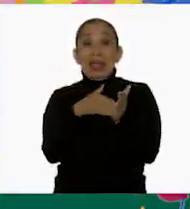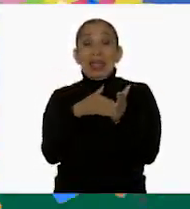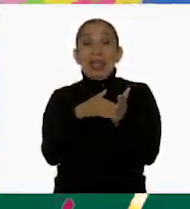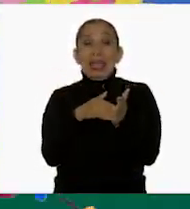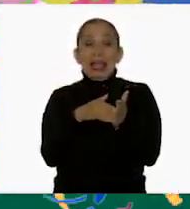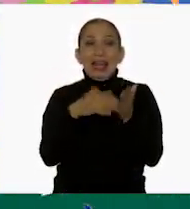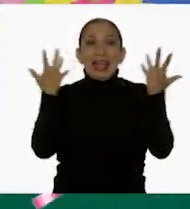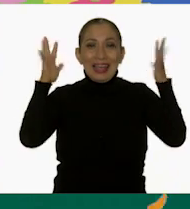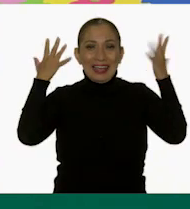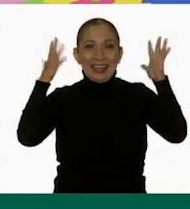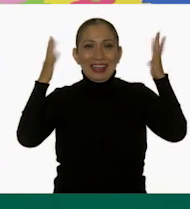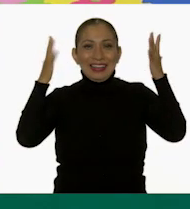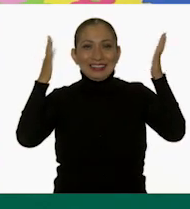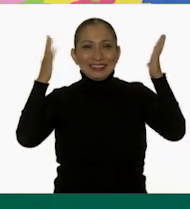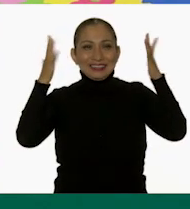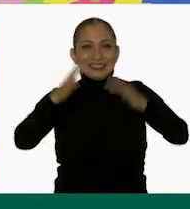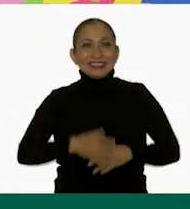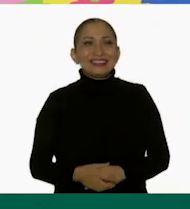¿Cómo va a